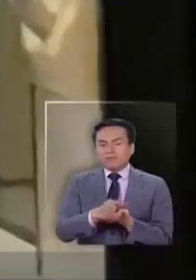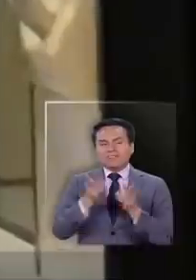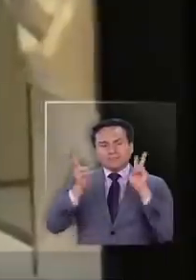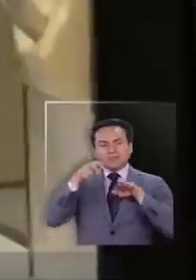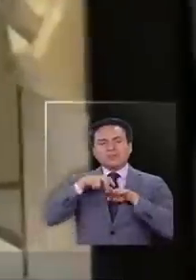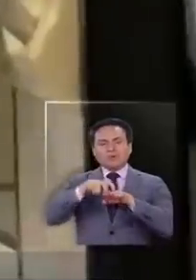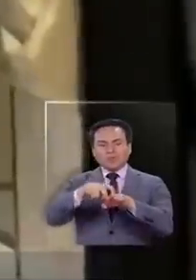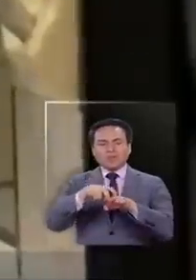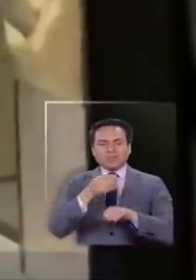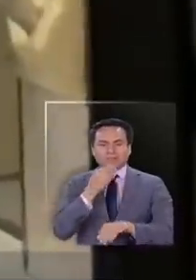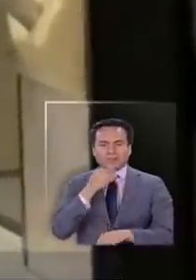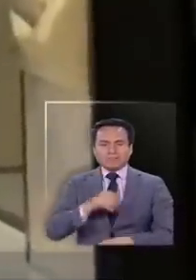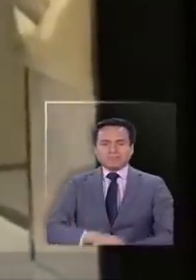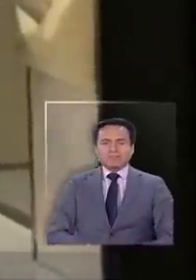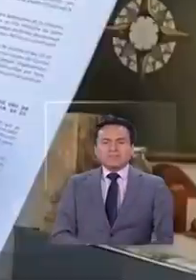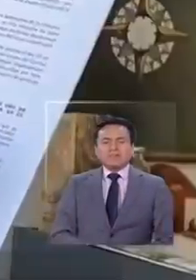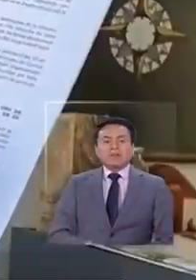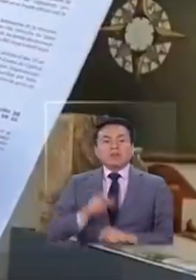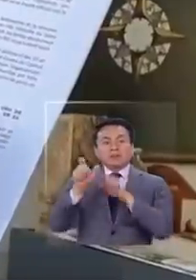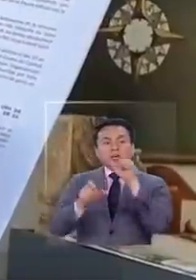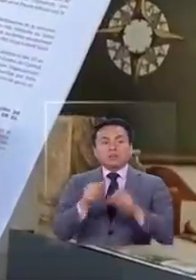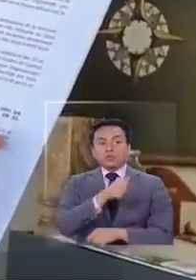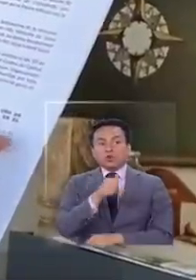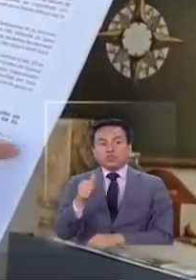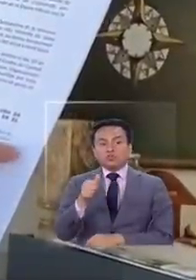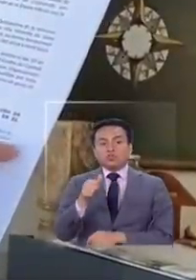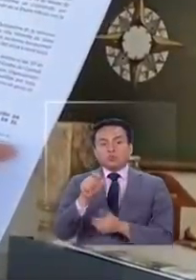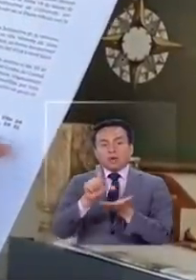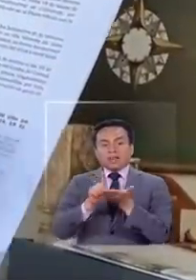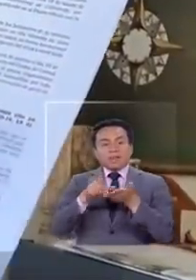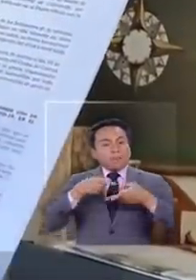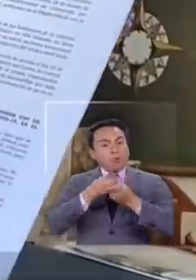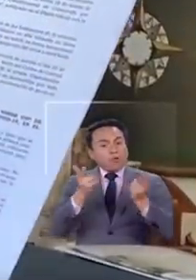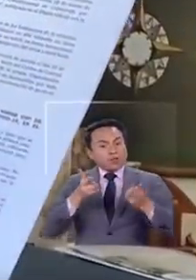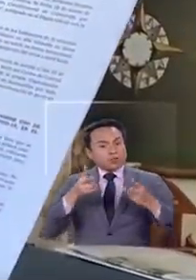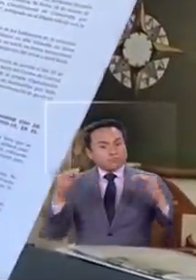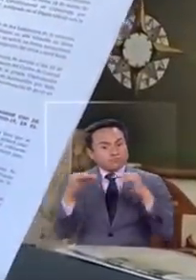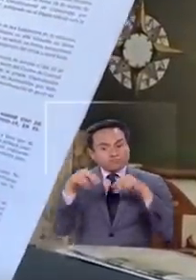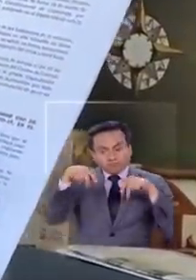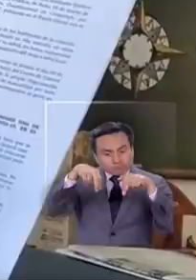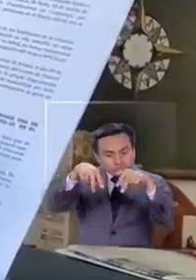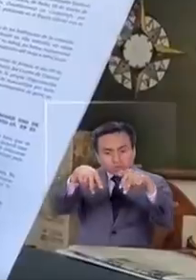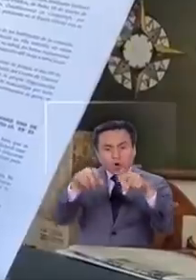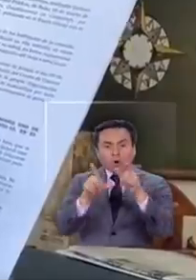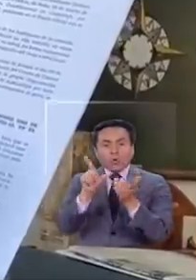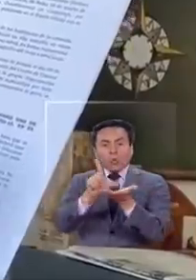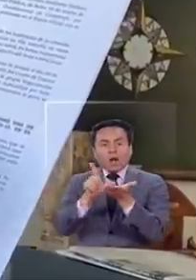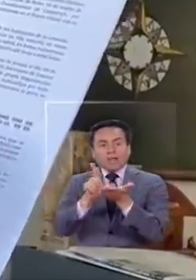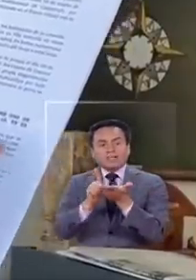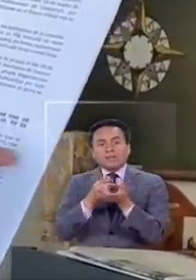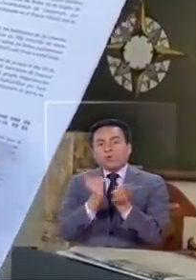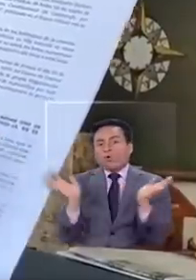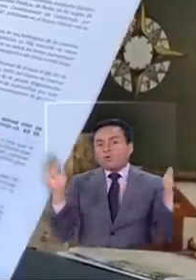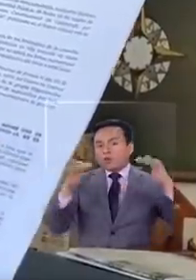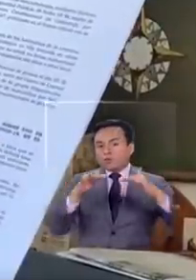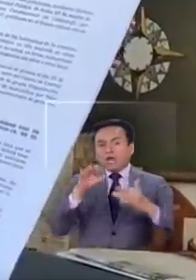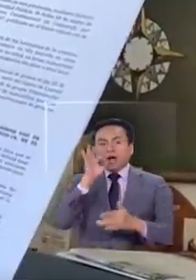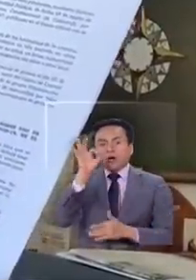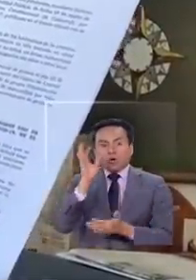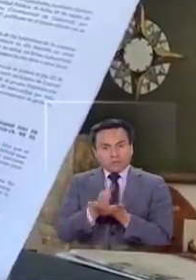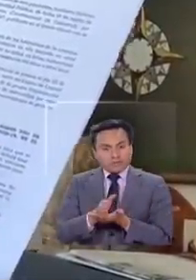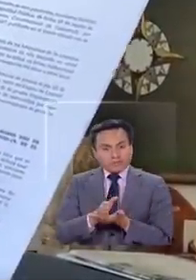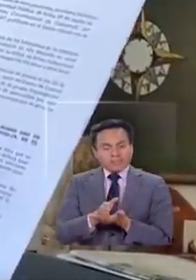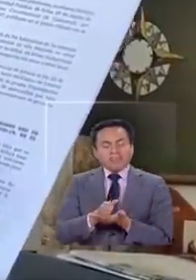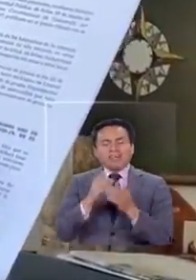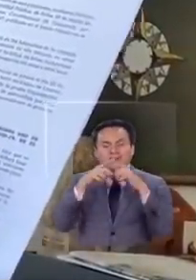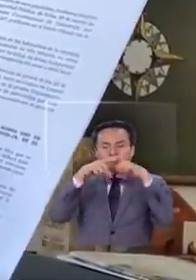transporte público. Que toda persona que transite por el espacio público o bien que se encuentre en lugares de uso público en la comuna de Las Condes deberá